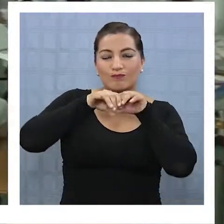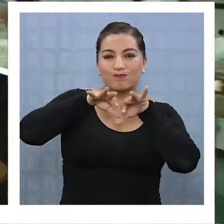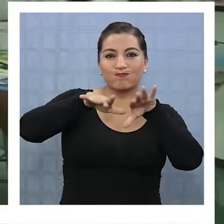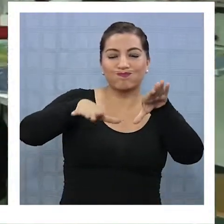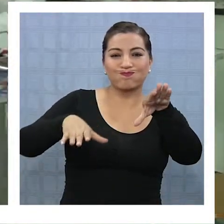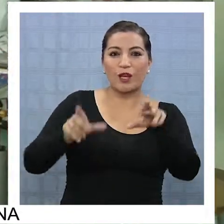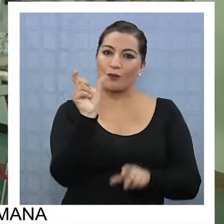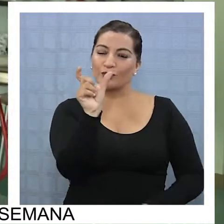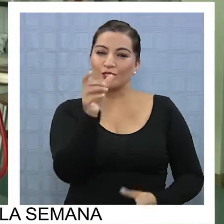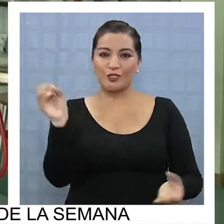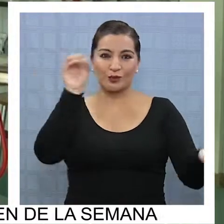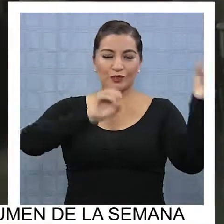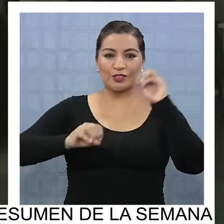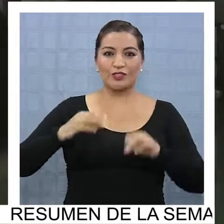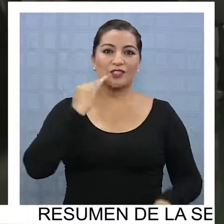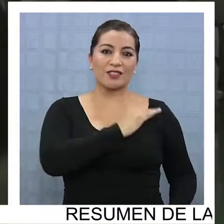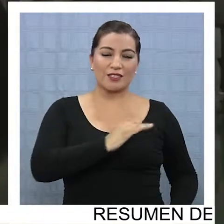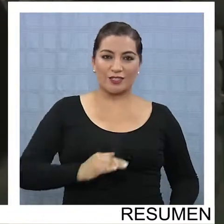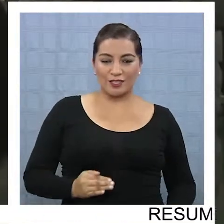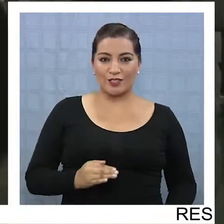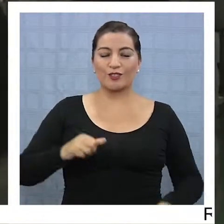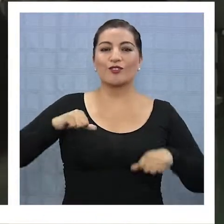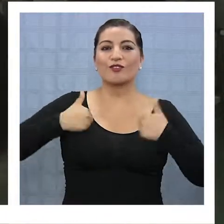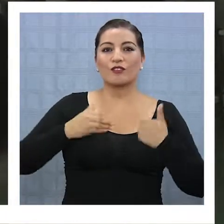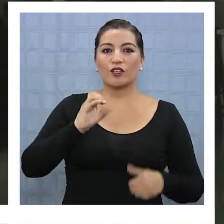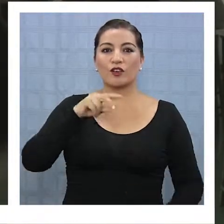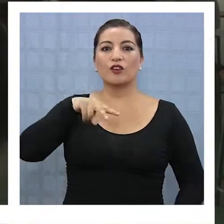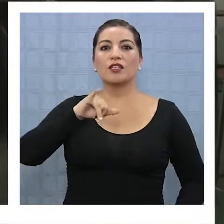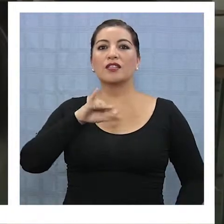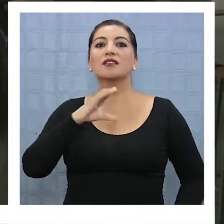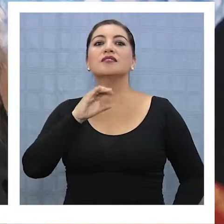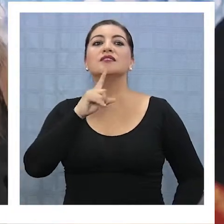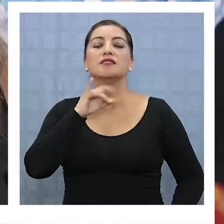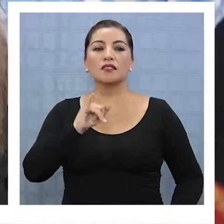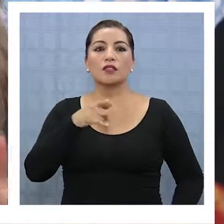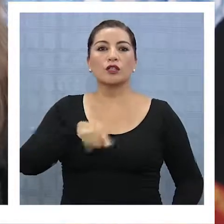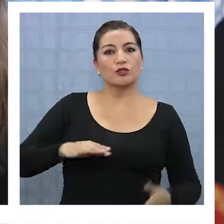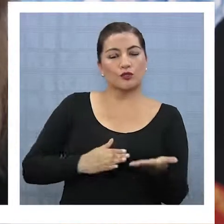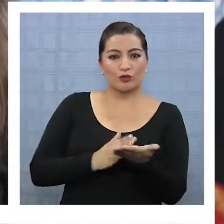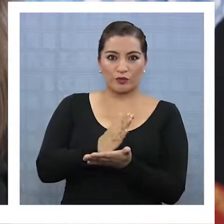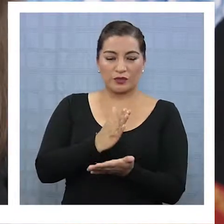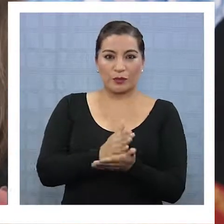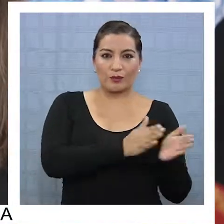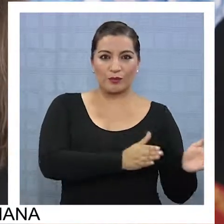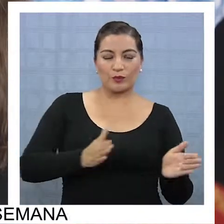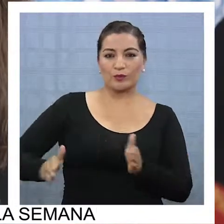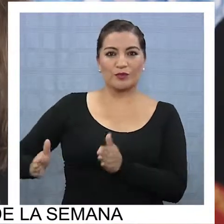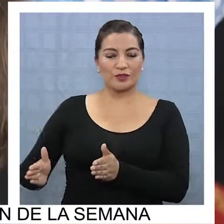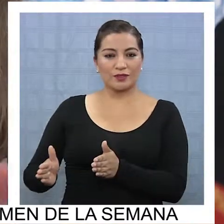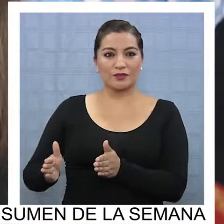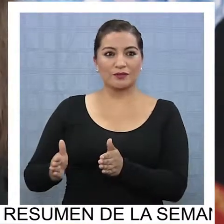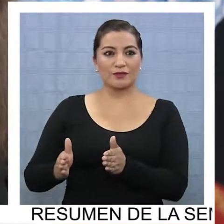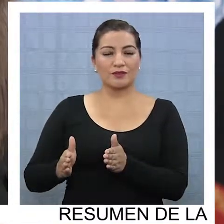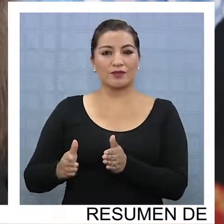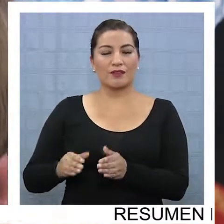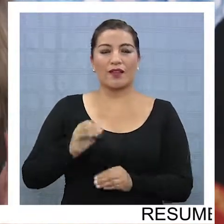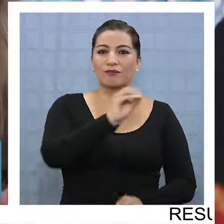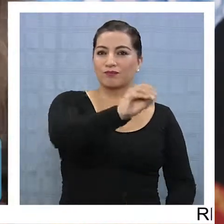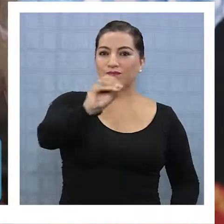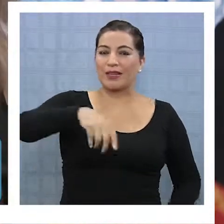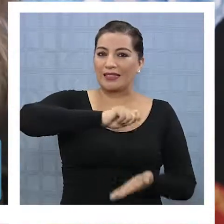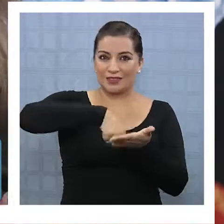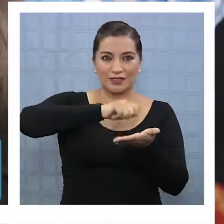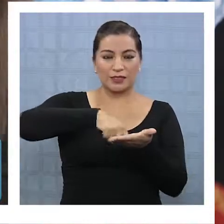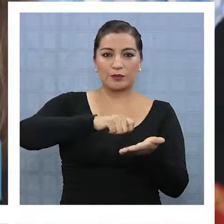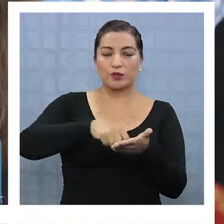de ciencia en niños y jóvenes con el apoyo de CONICIT. Nosotros ahora comenzamos, bueno, estamos en proceso, estamos ahora en convocatoria a